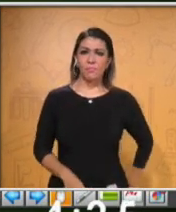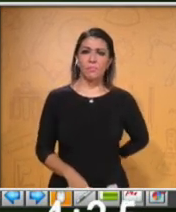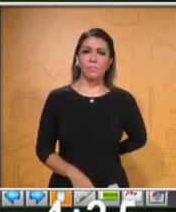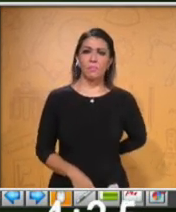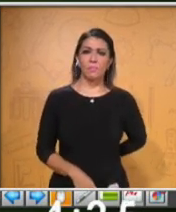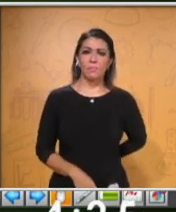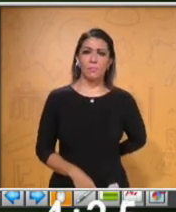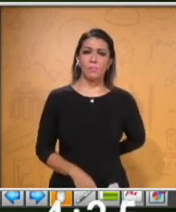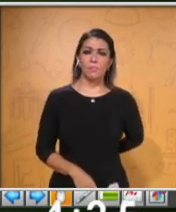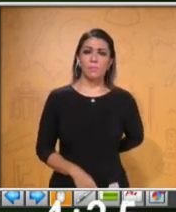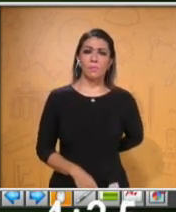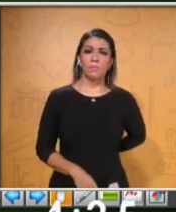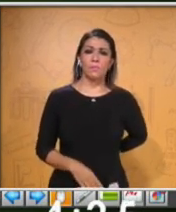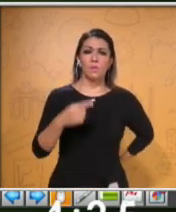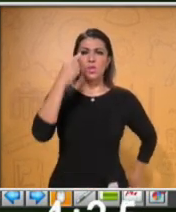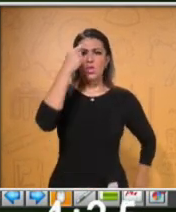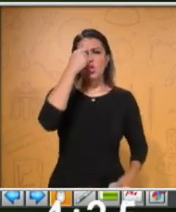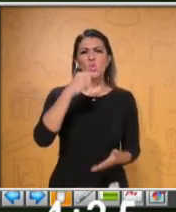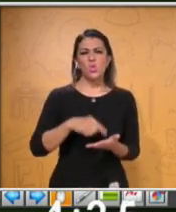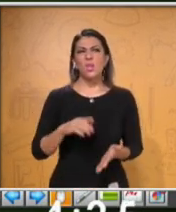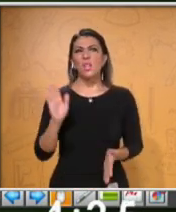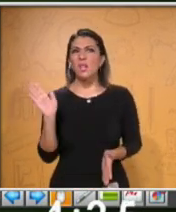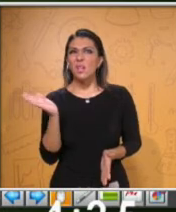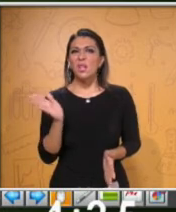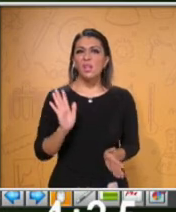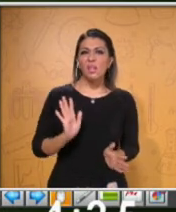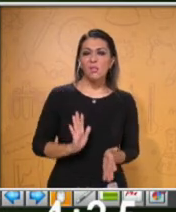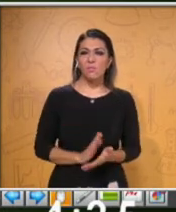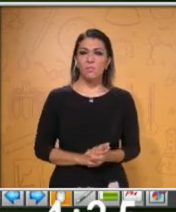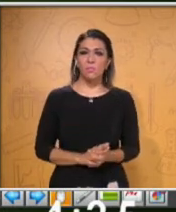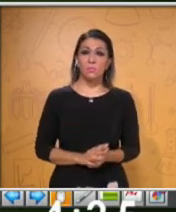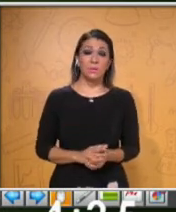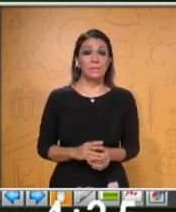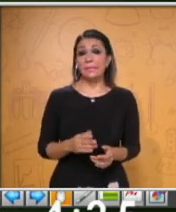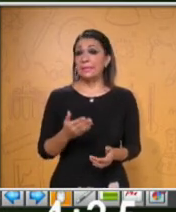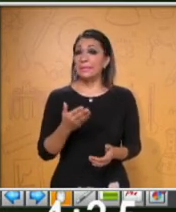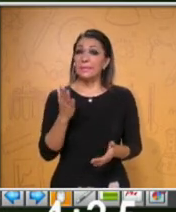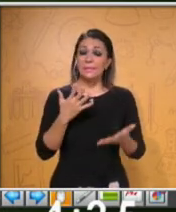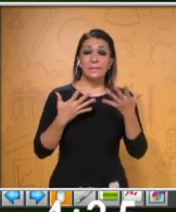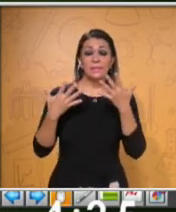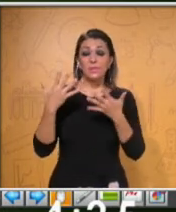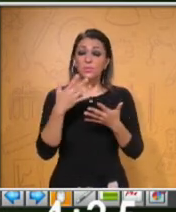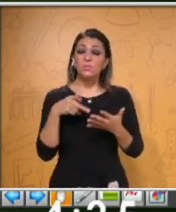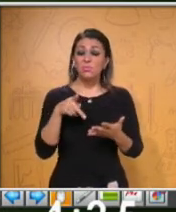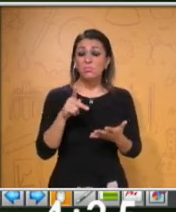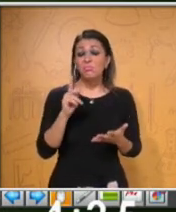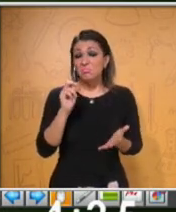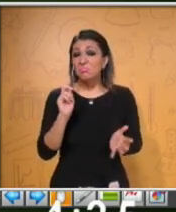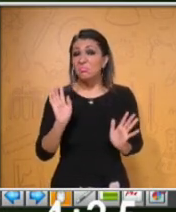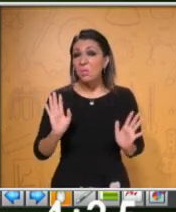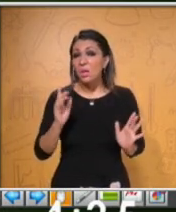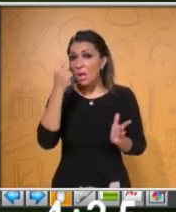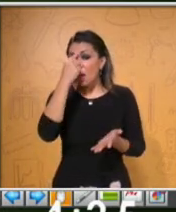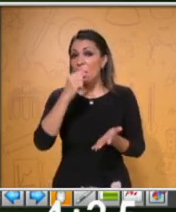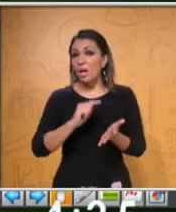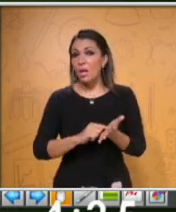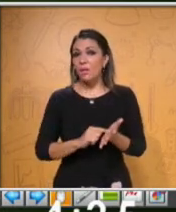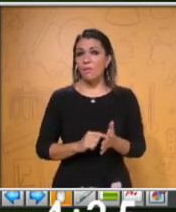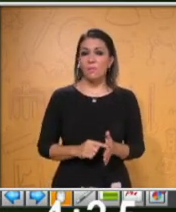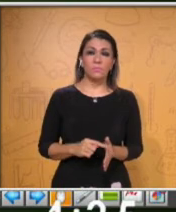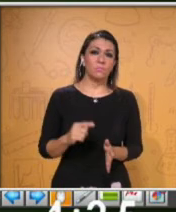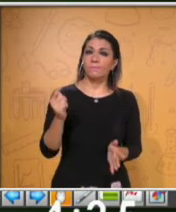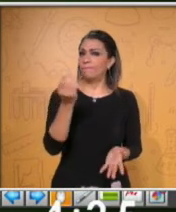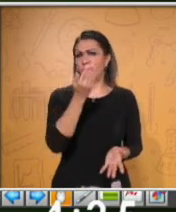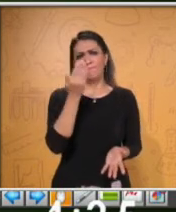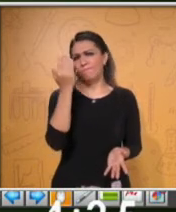Me parece que. I'm afraid. Me temo que. Y por último, I don't think. No creo que.